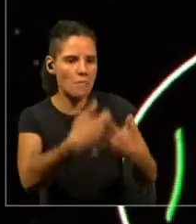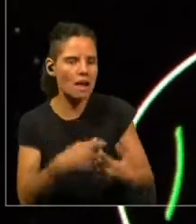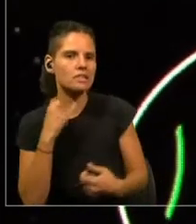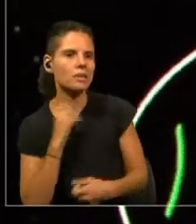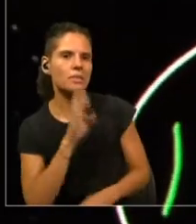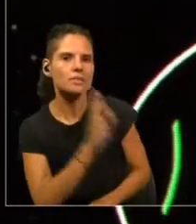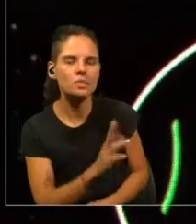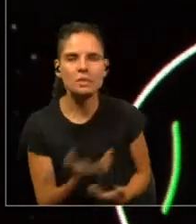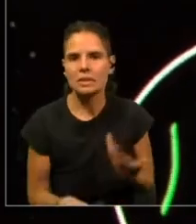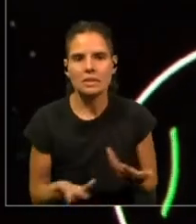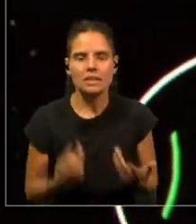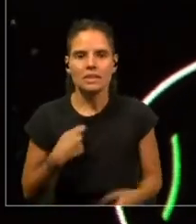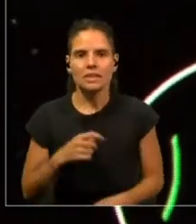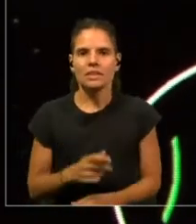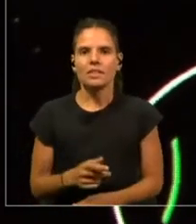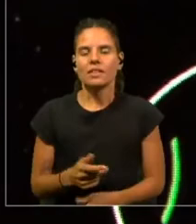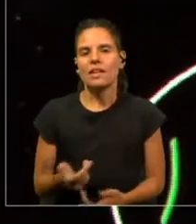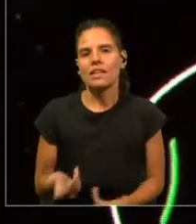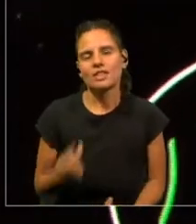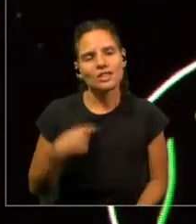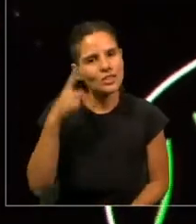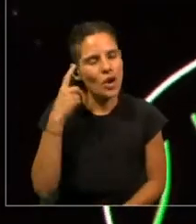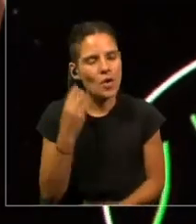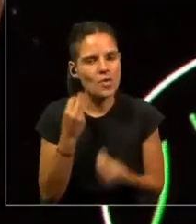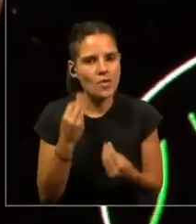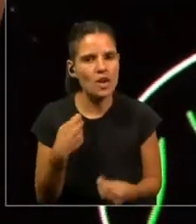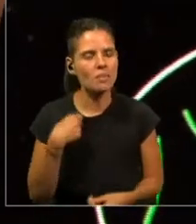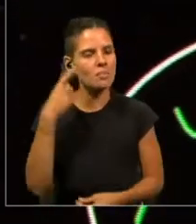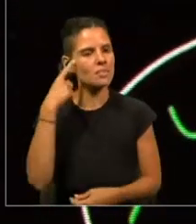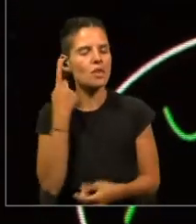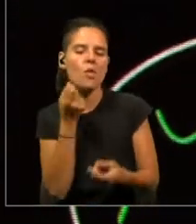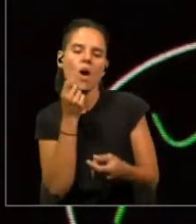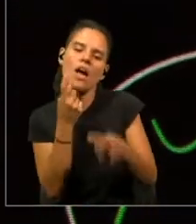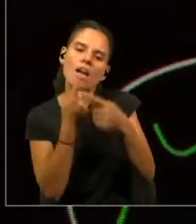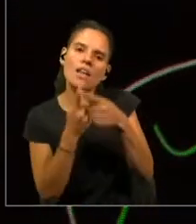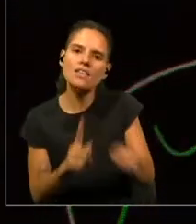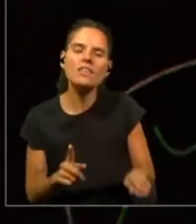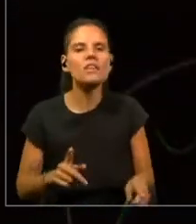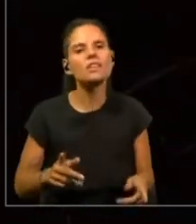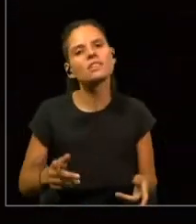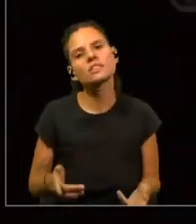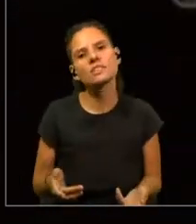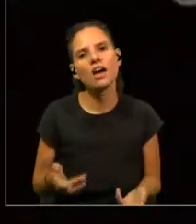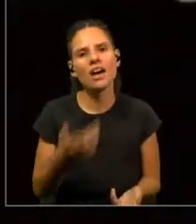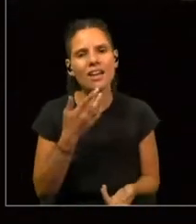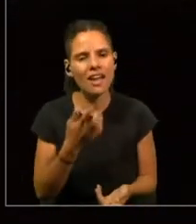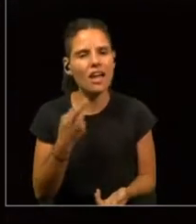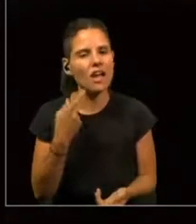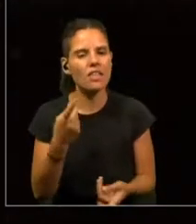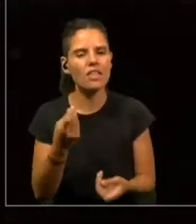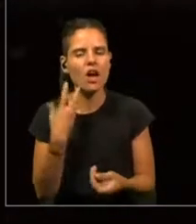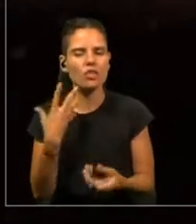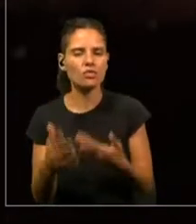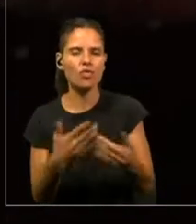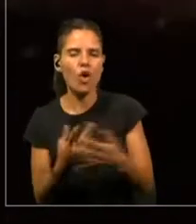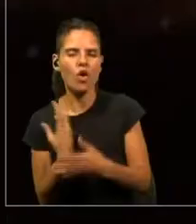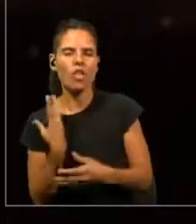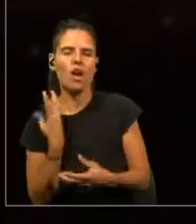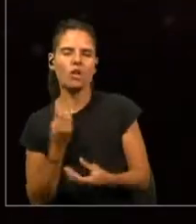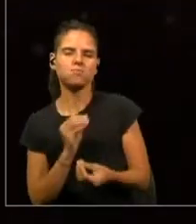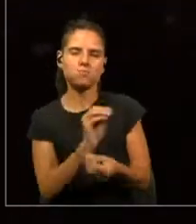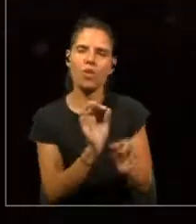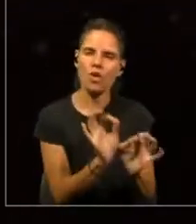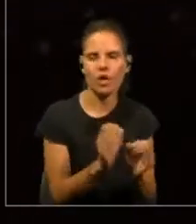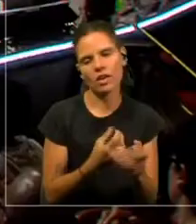es muy bueno para diferenciar qué encaja en cada lado. Entonces, es un tiempo muy interesante